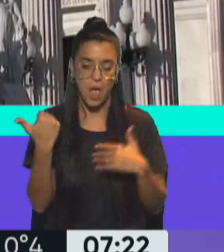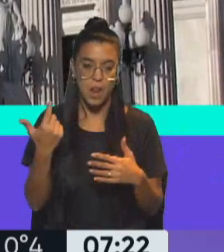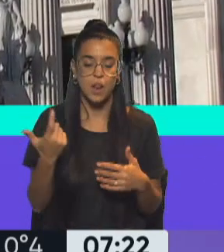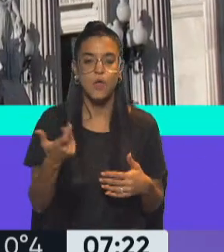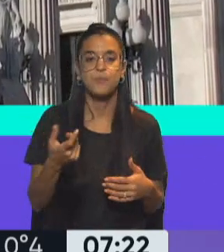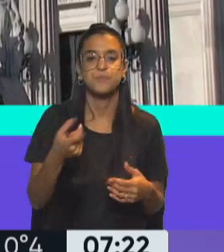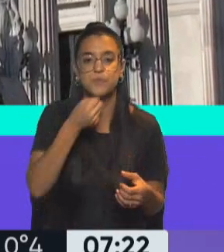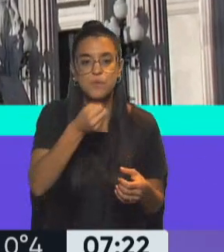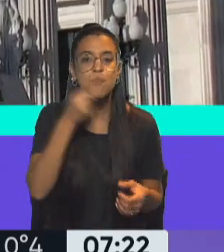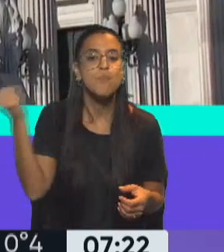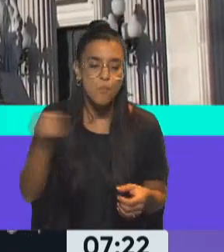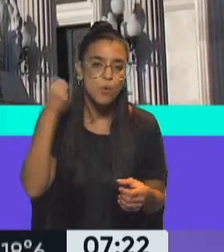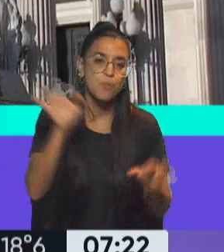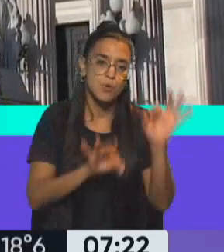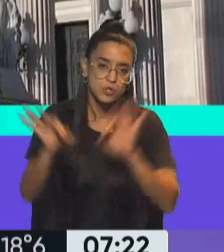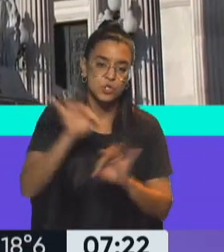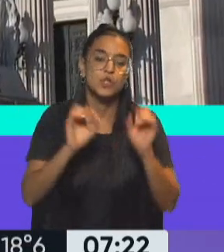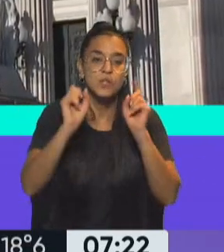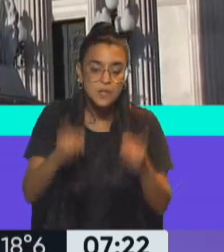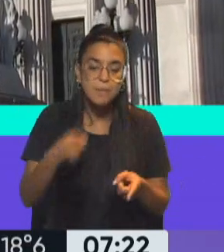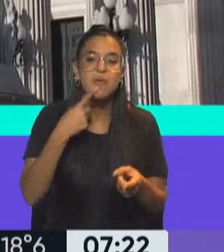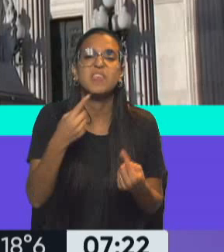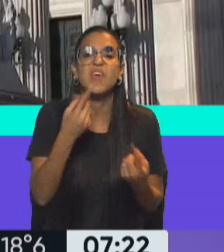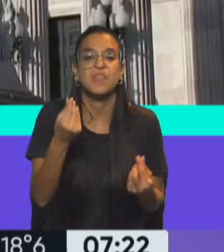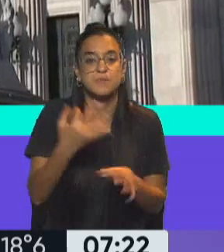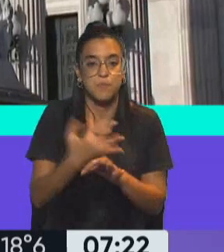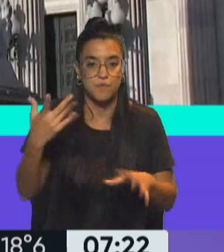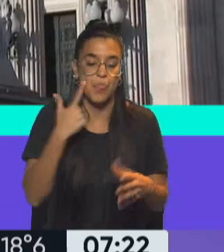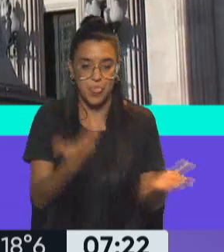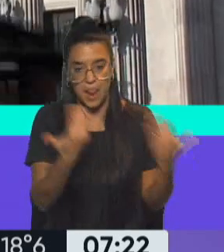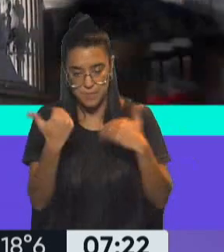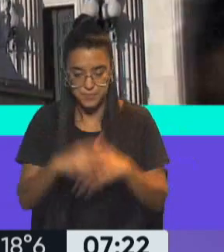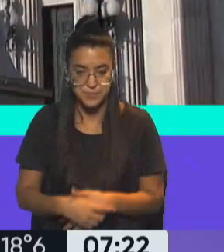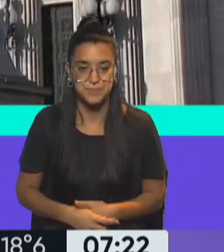la nota. Decíamos la importancia de este proyecto y también lo que dicen los especialistas. Dale.